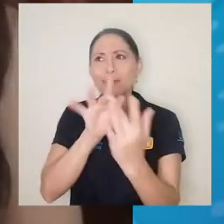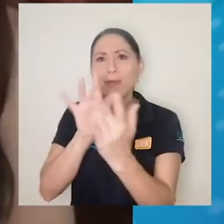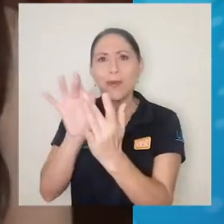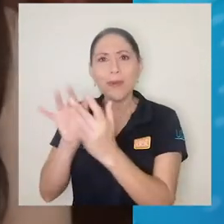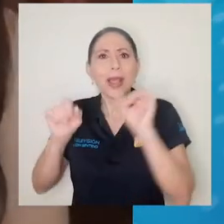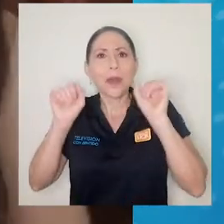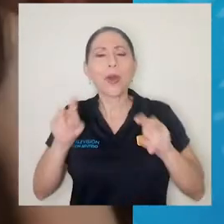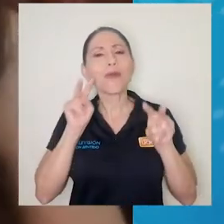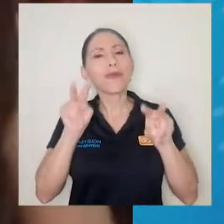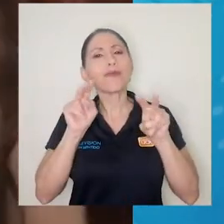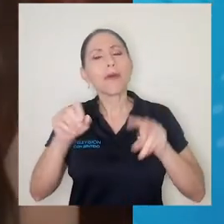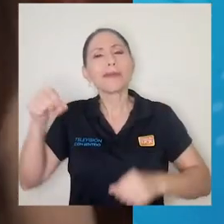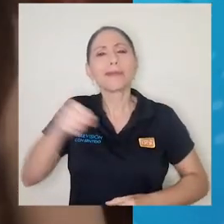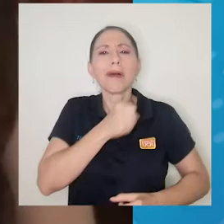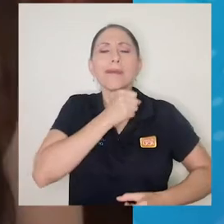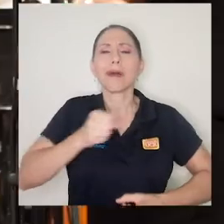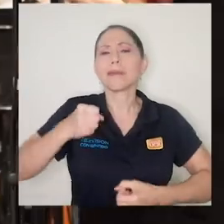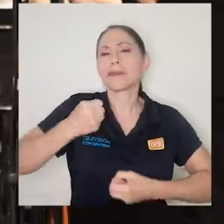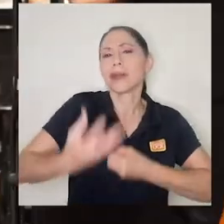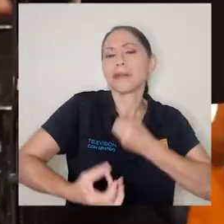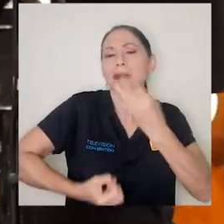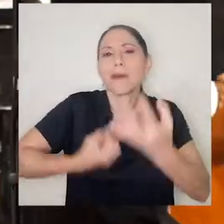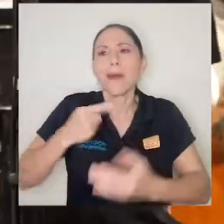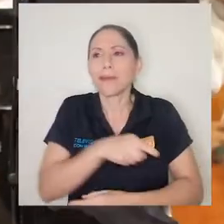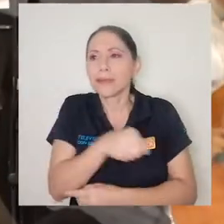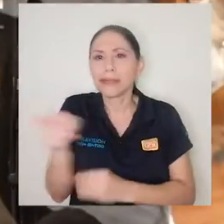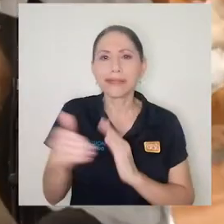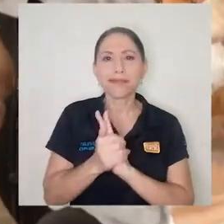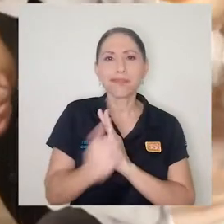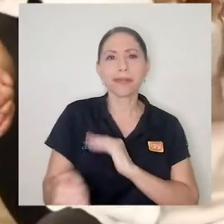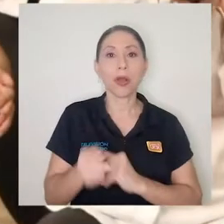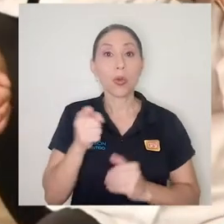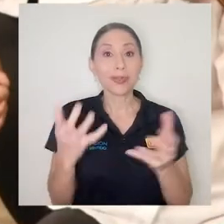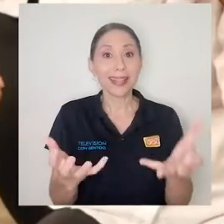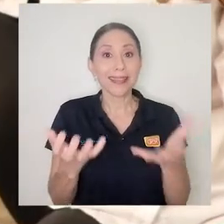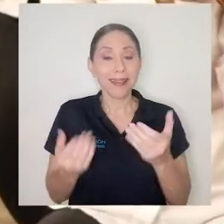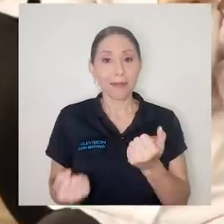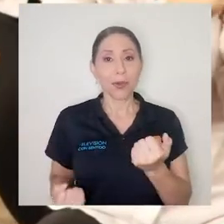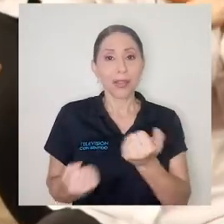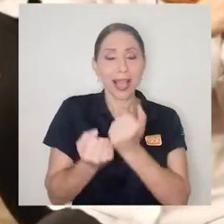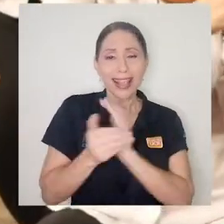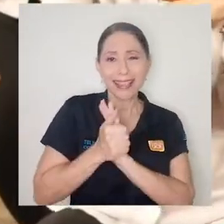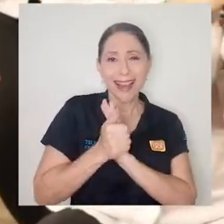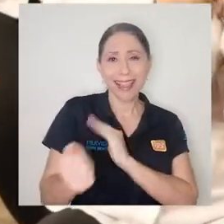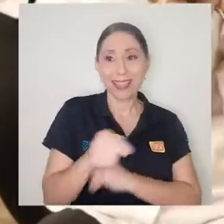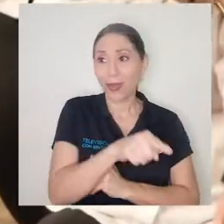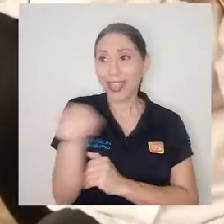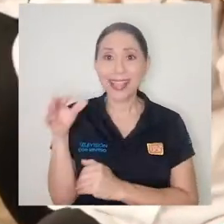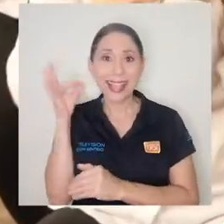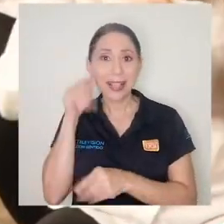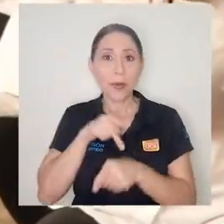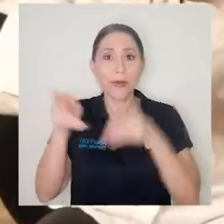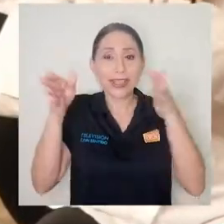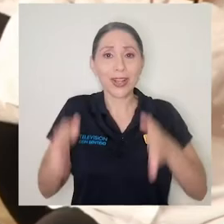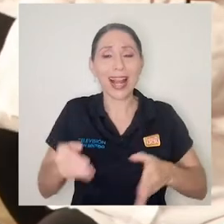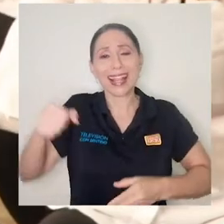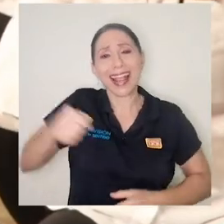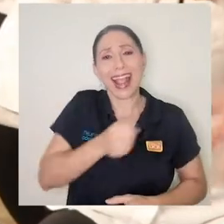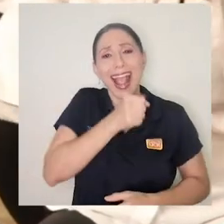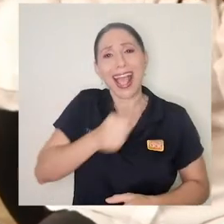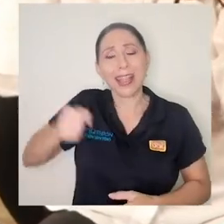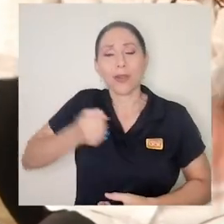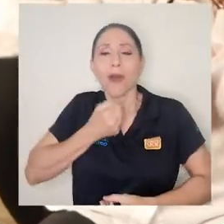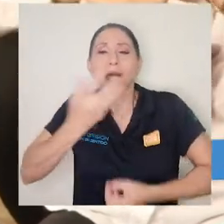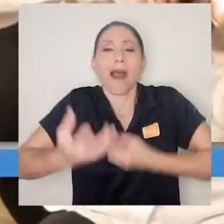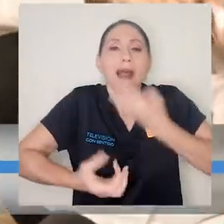tan variado y tan bonito y de todas estas sopranos tan talentosas. Si usted desea apoyar el talento de estas profesionales en canto